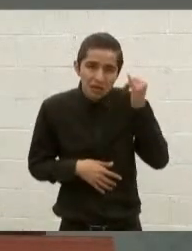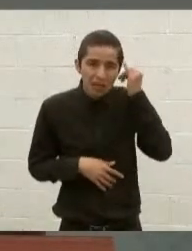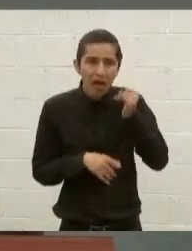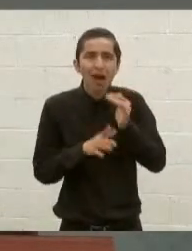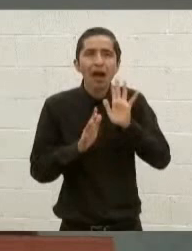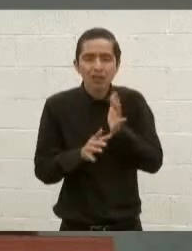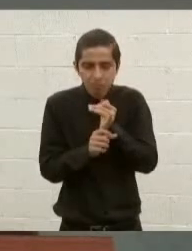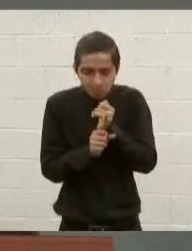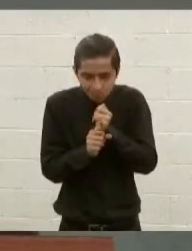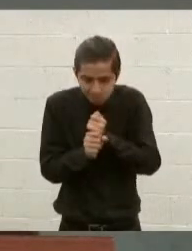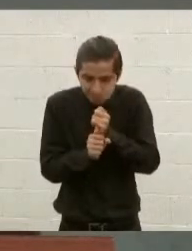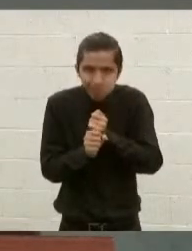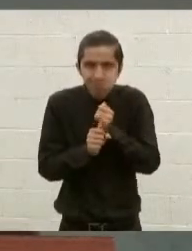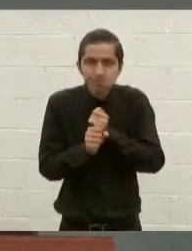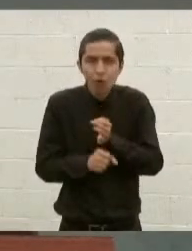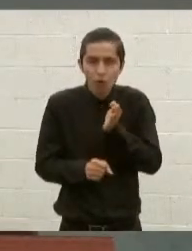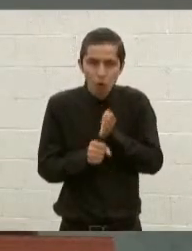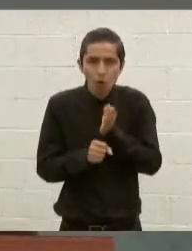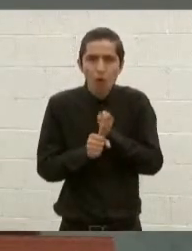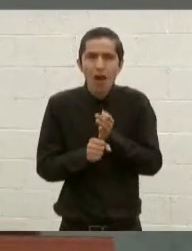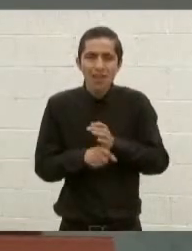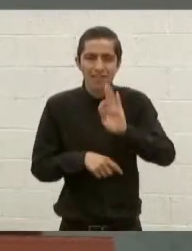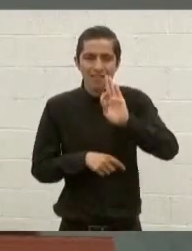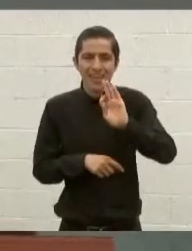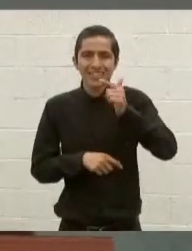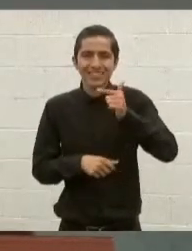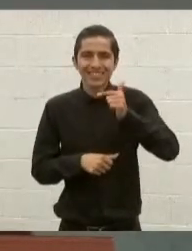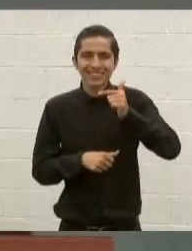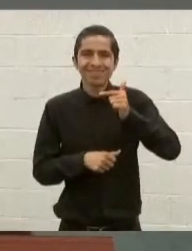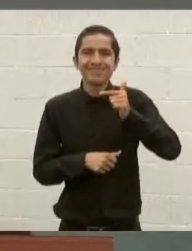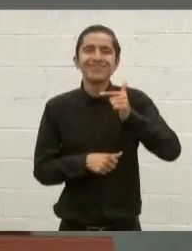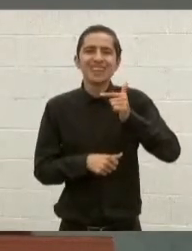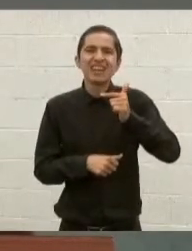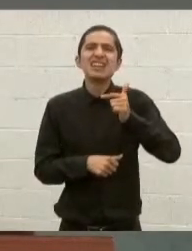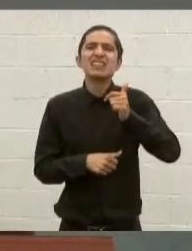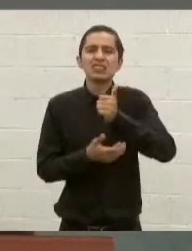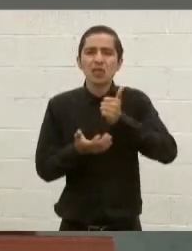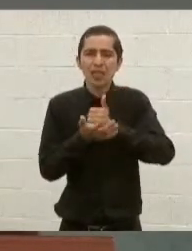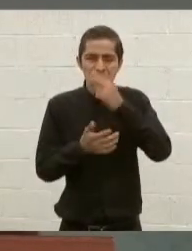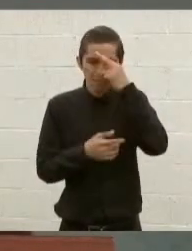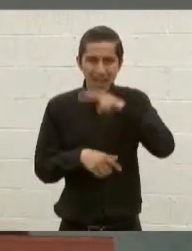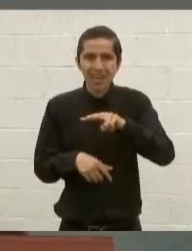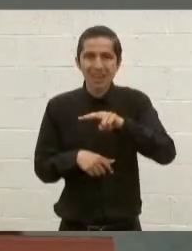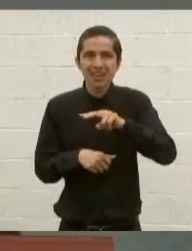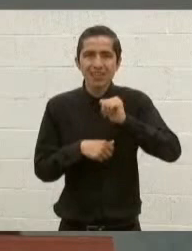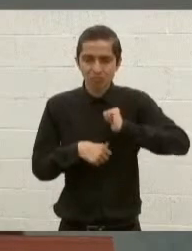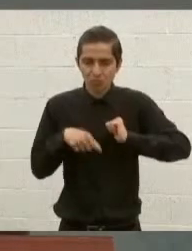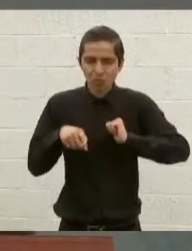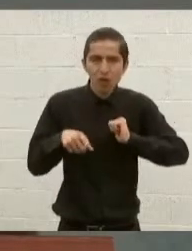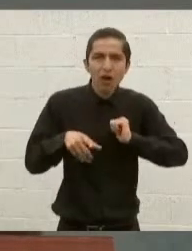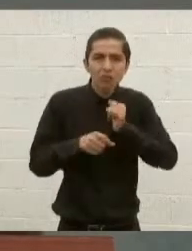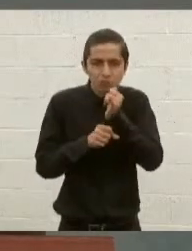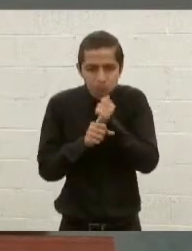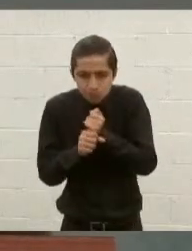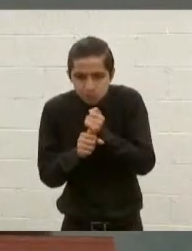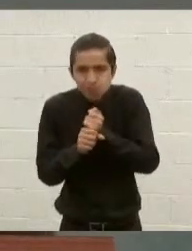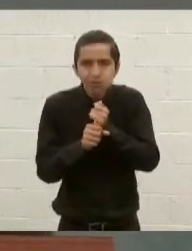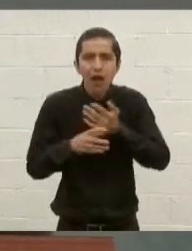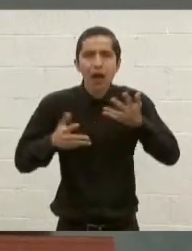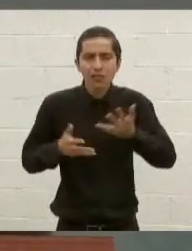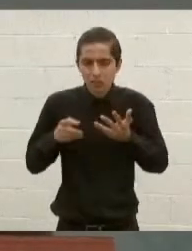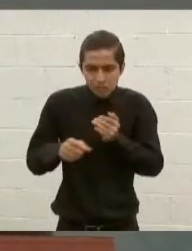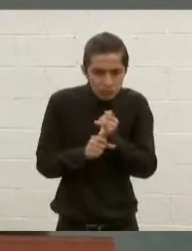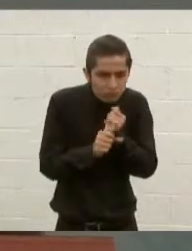investigando en este momento la Fiscalía General de Justicia de la Ciudad de México, quien llevará a cabo las